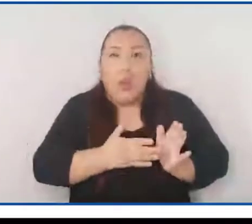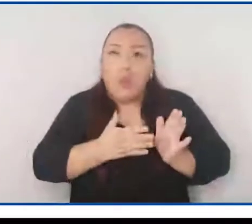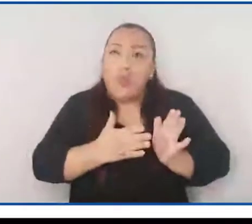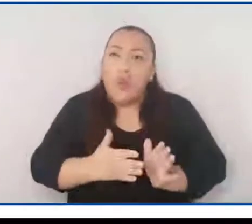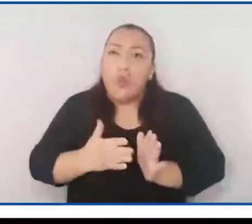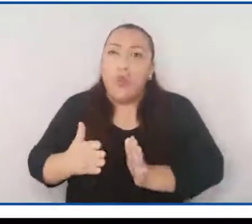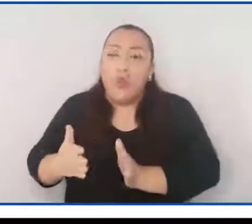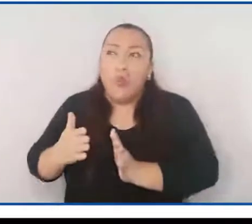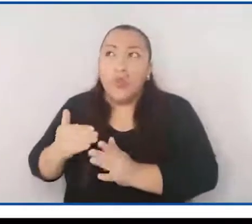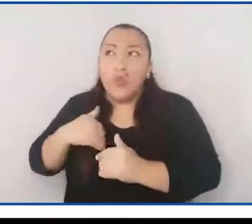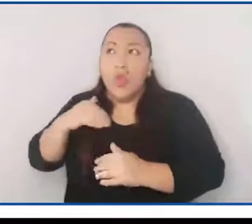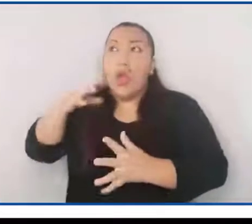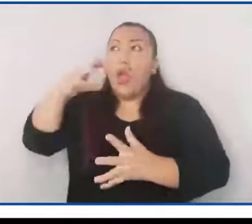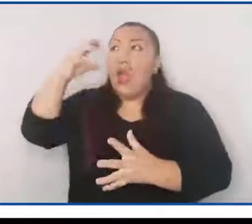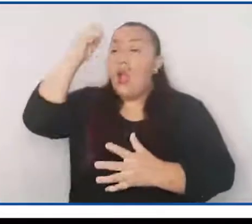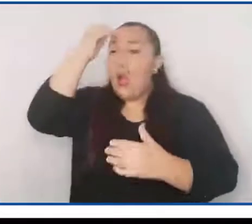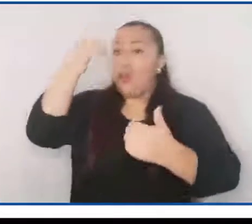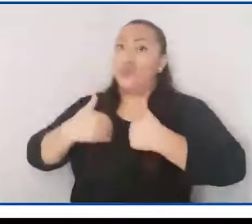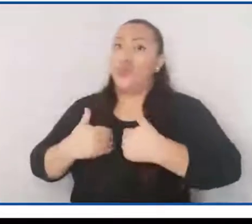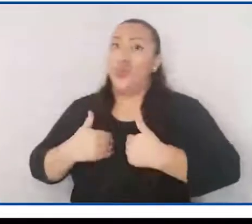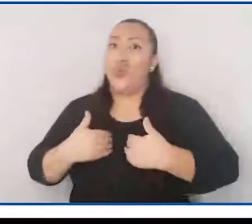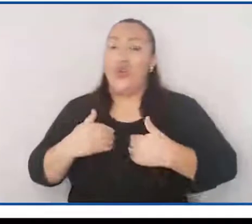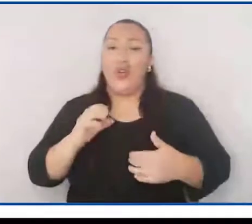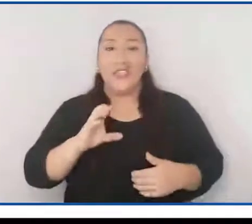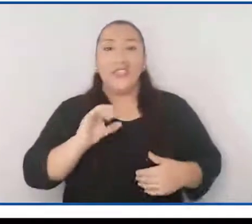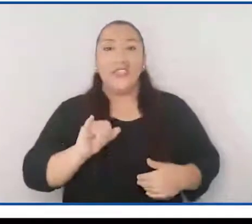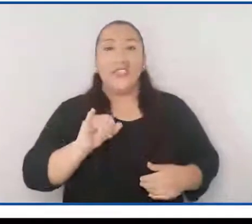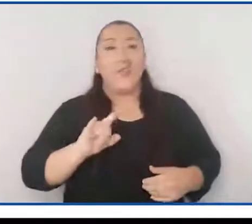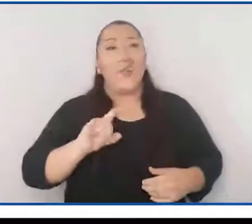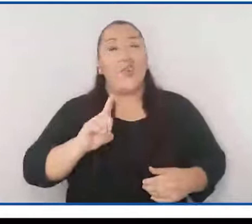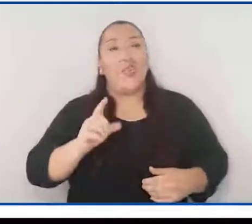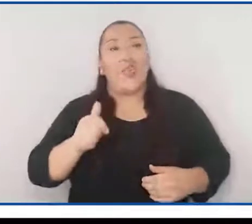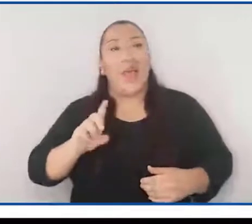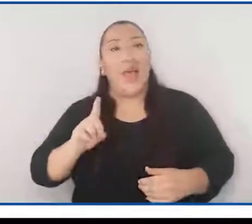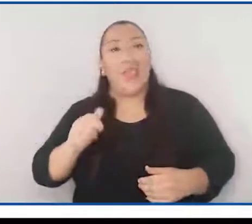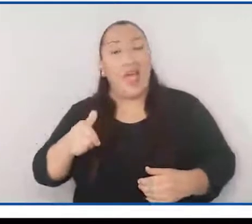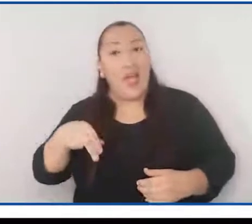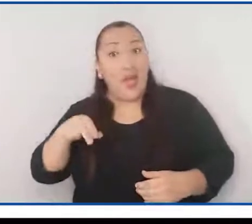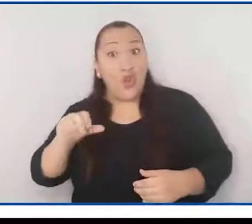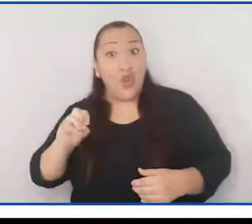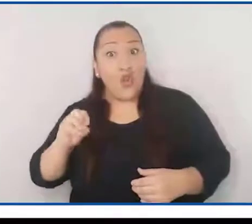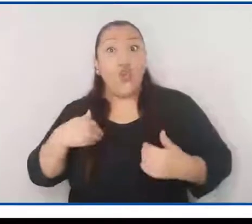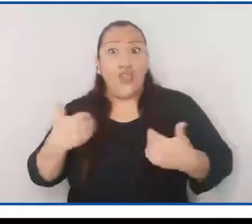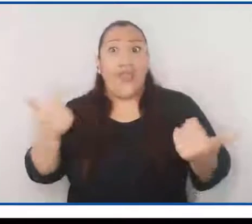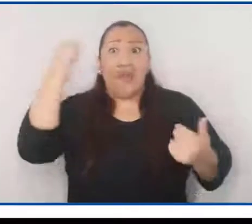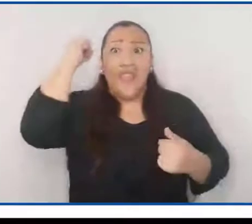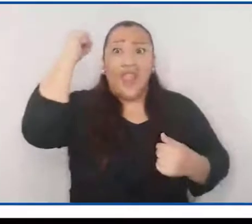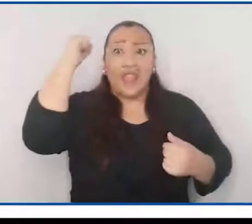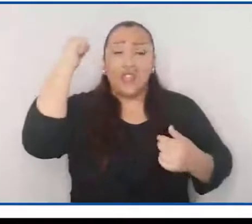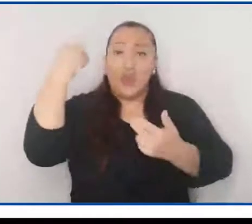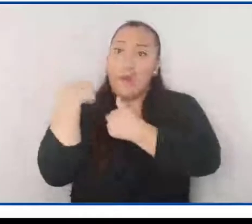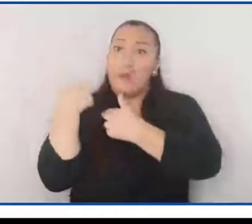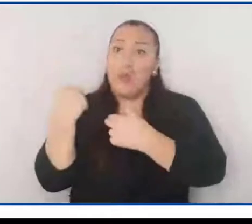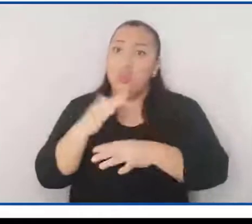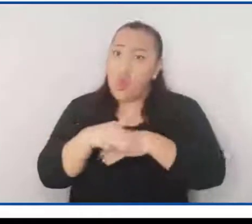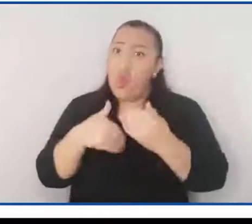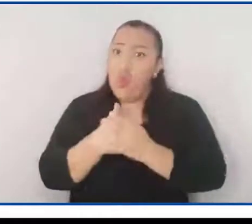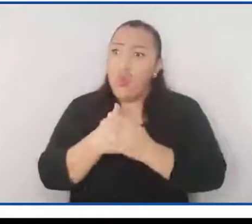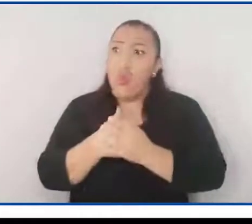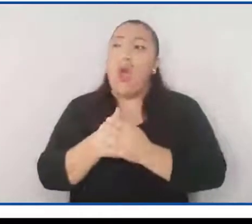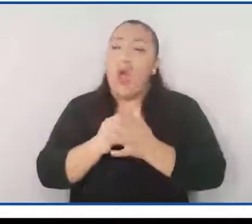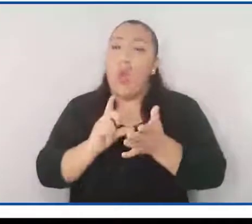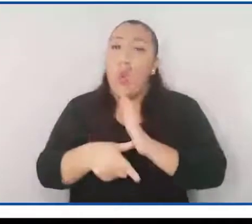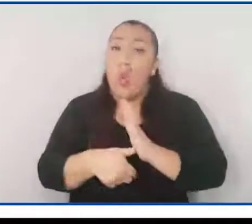desde su nacimiento, se va constituyendo como sujeto con derechos y deberes. En dicho